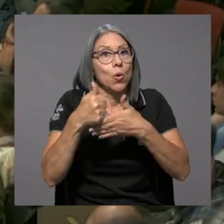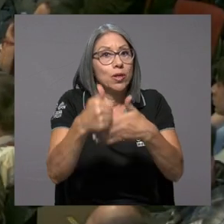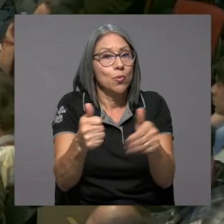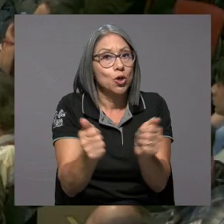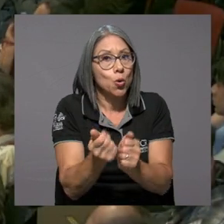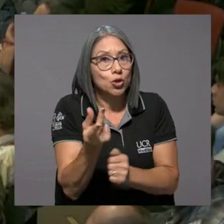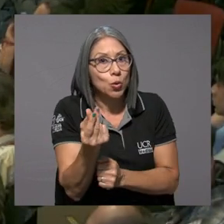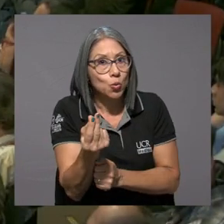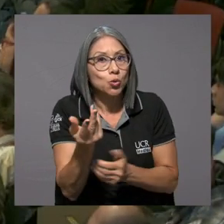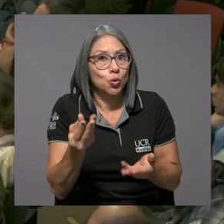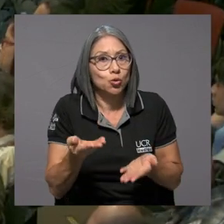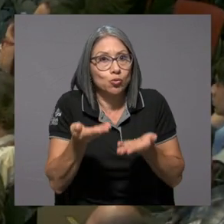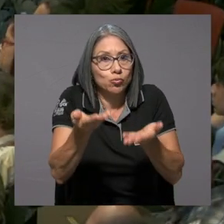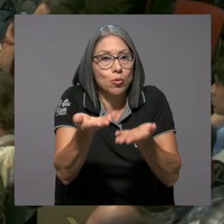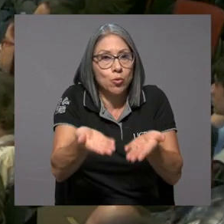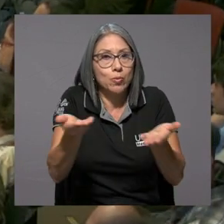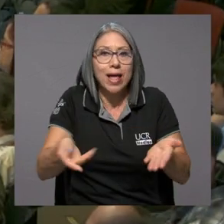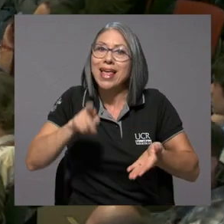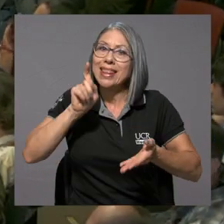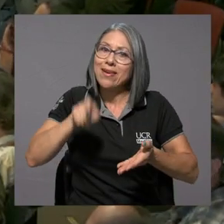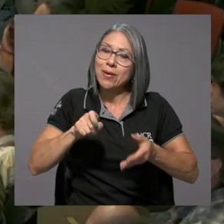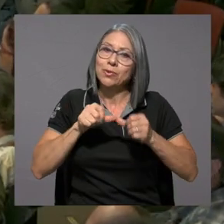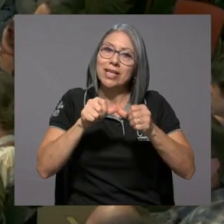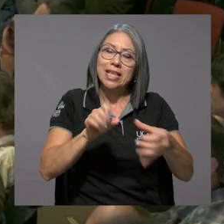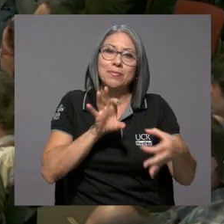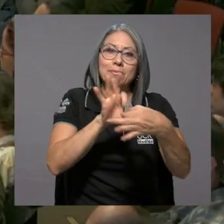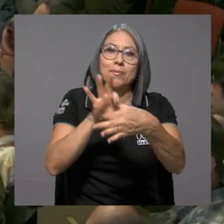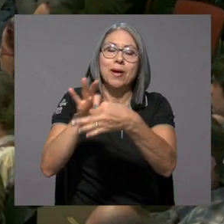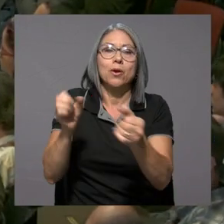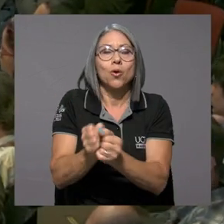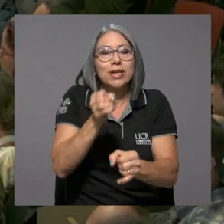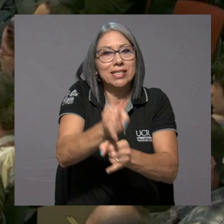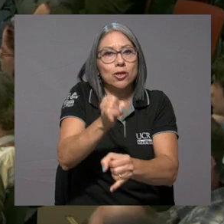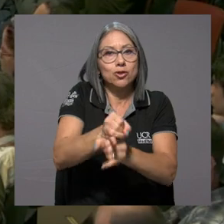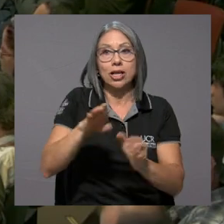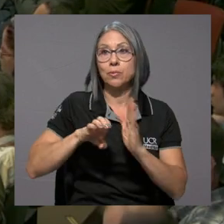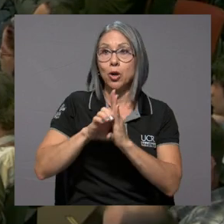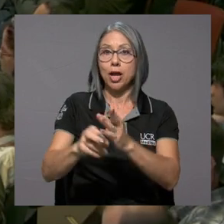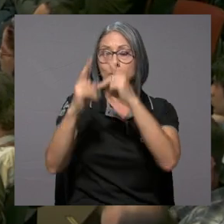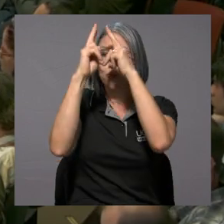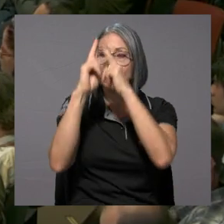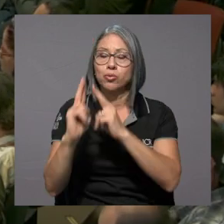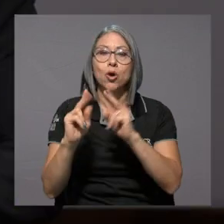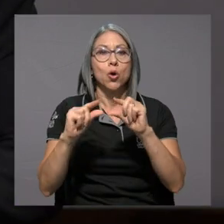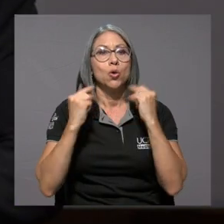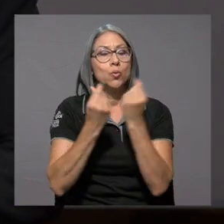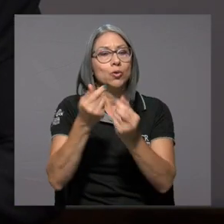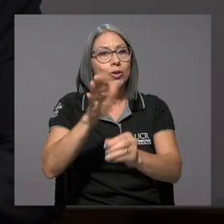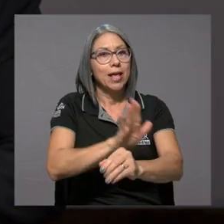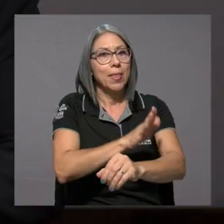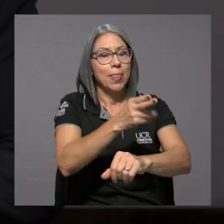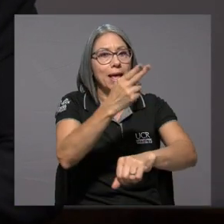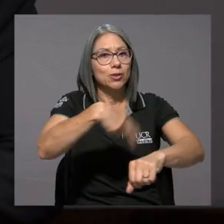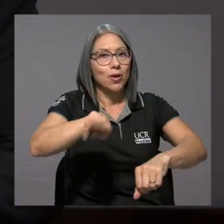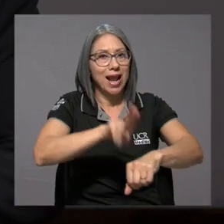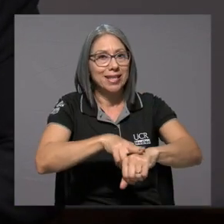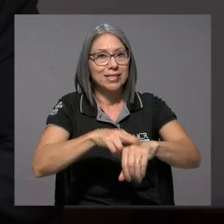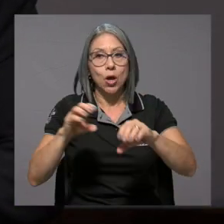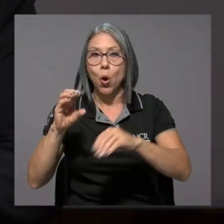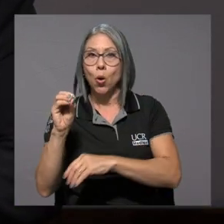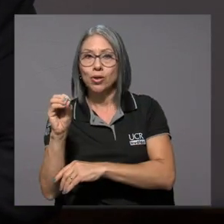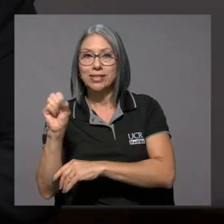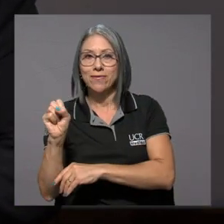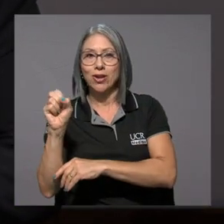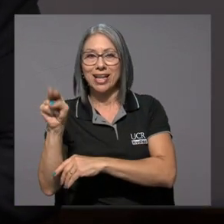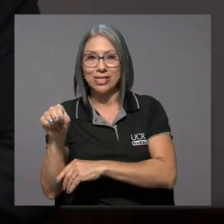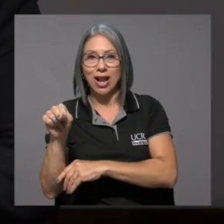queremos seguir generando alianzas con instituciones nacionales como las benimeritas bandas nacionales, la Orquesta Sinfónica Nacional